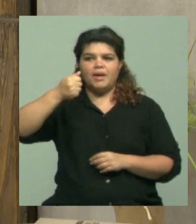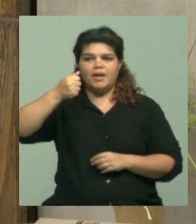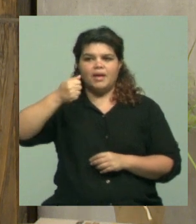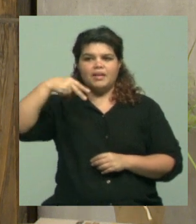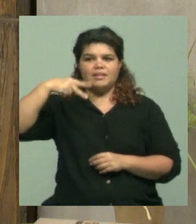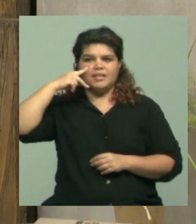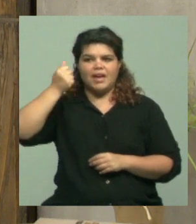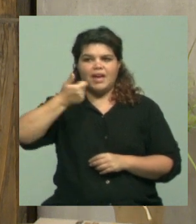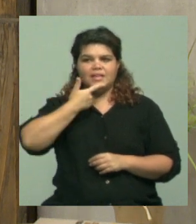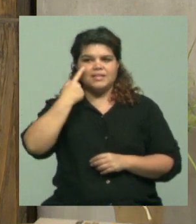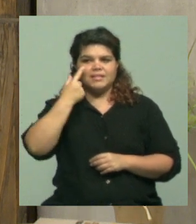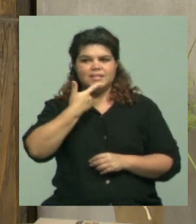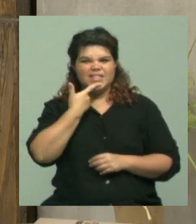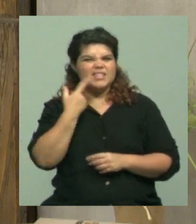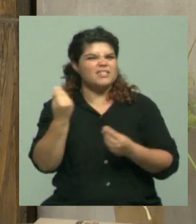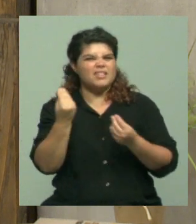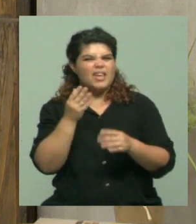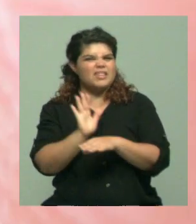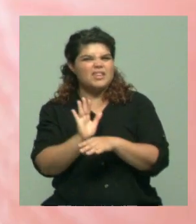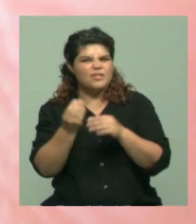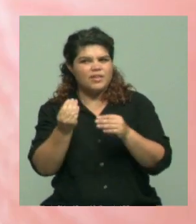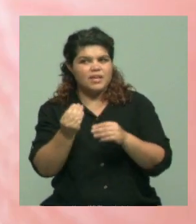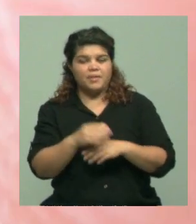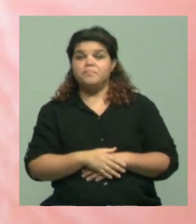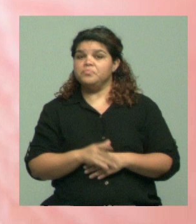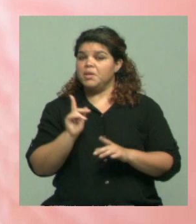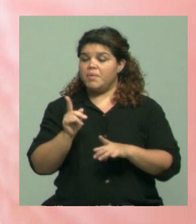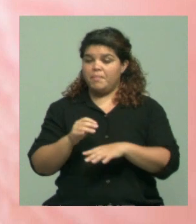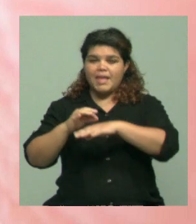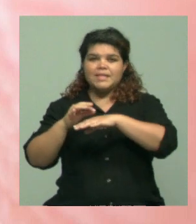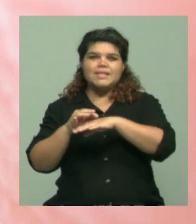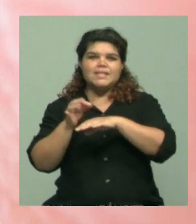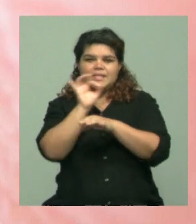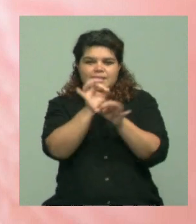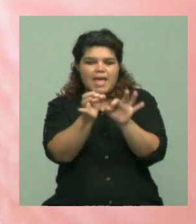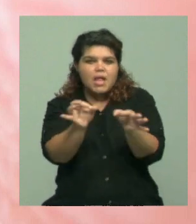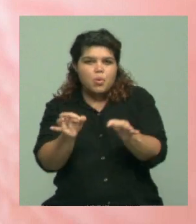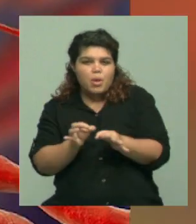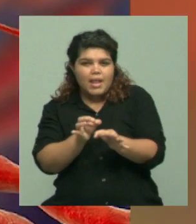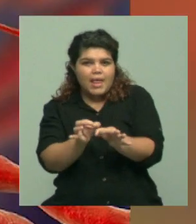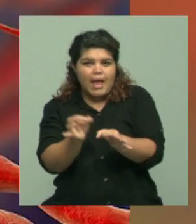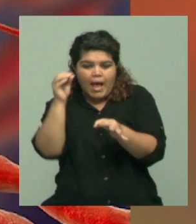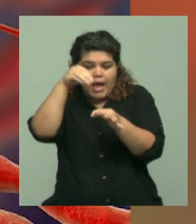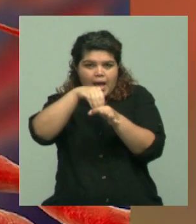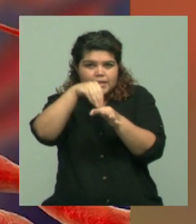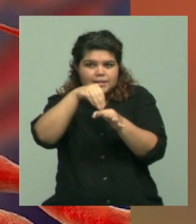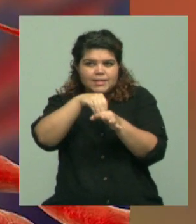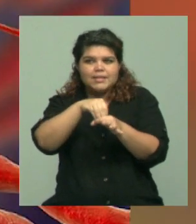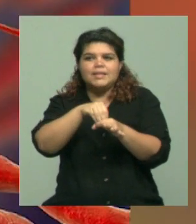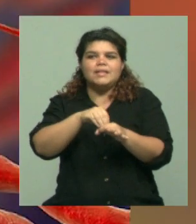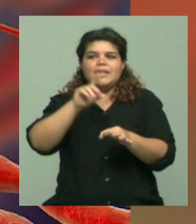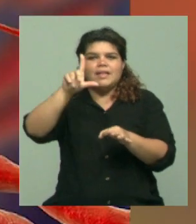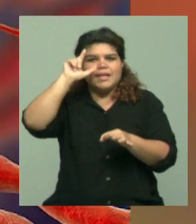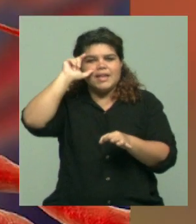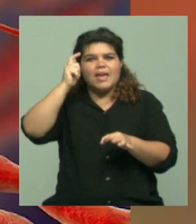una enfermedad parasitaria producida por parásitos intracelulares que pertenecen al género Leishmania. una zoonosis